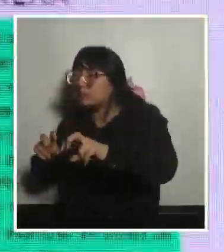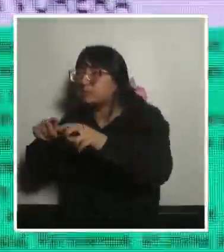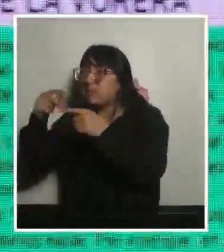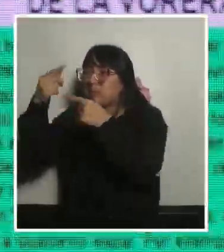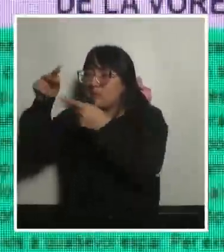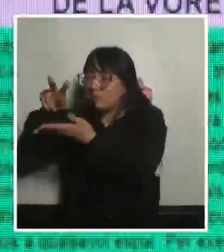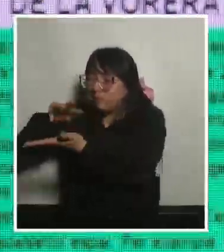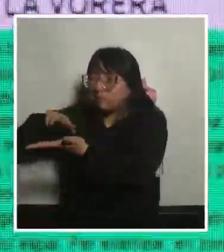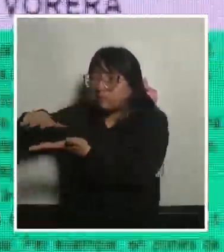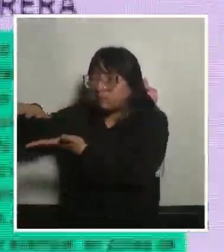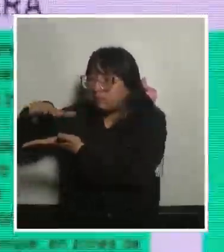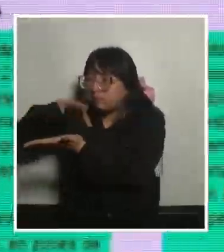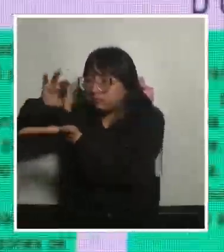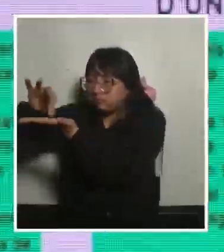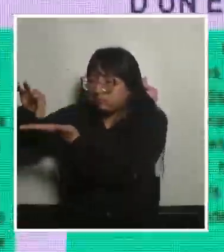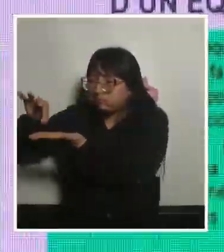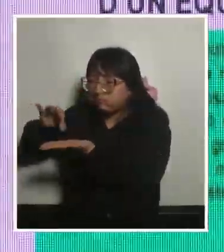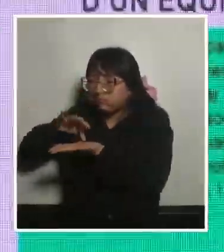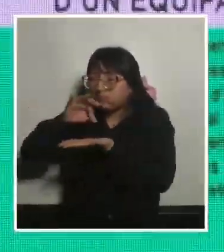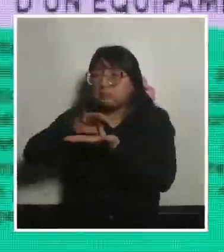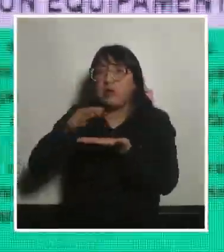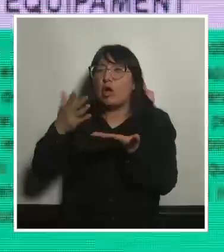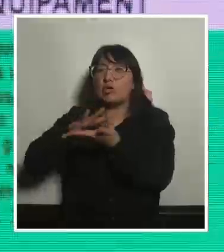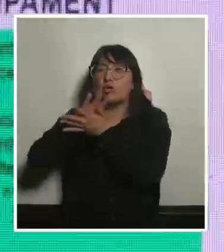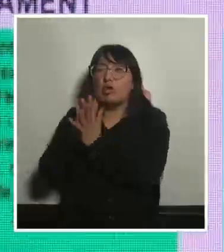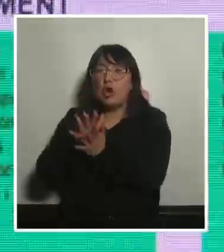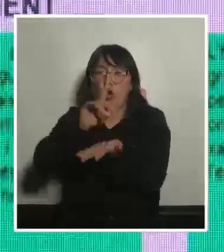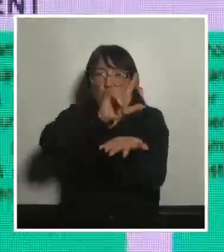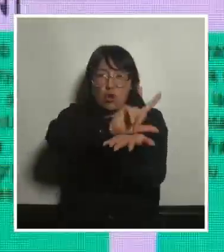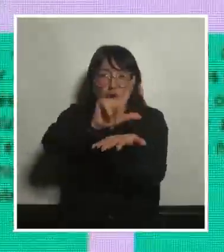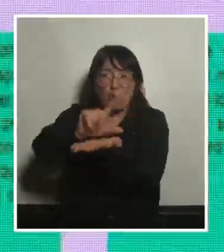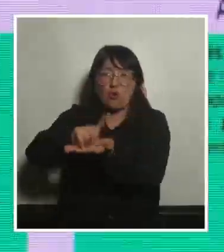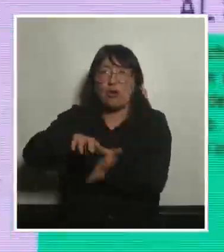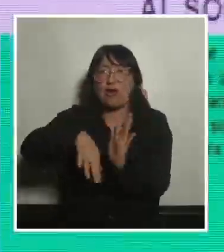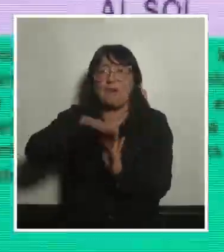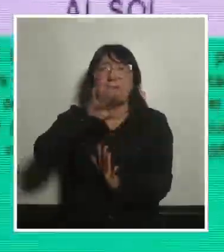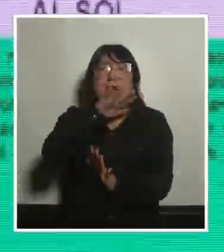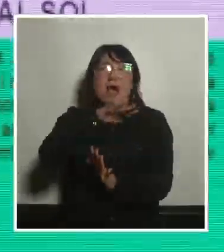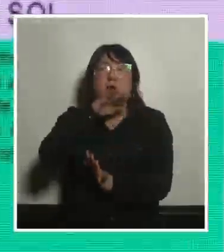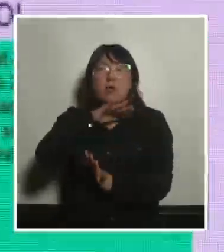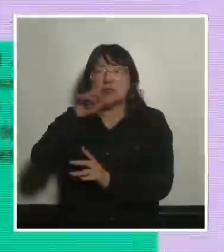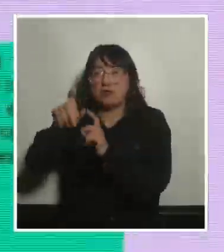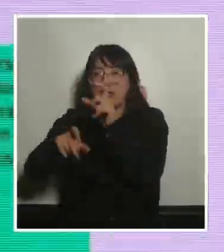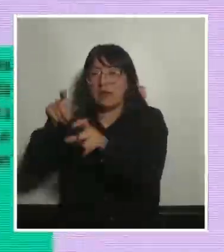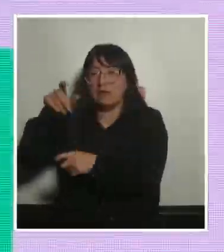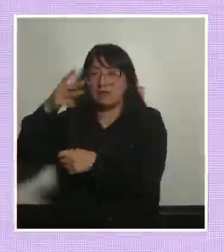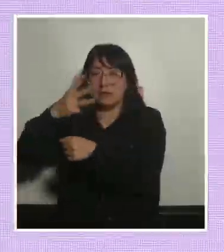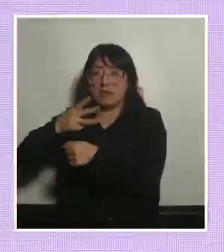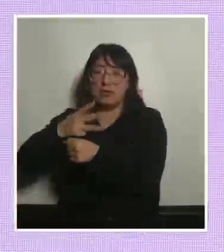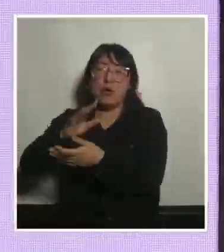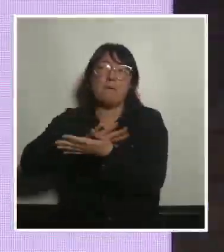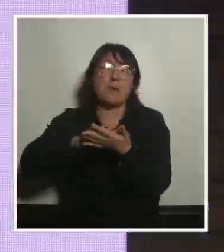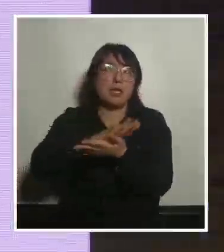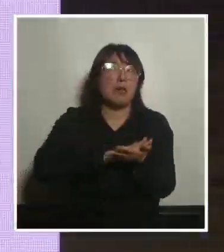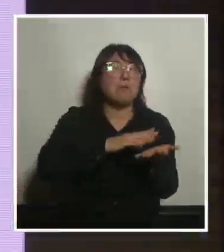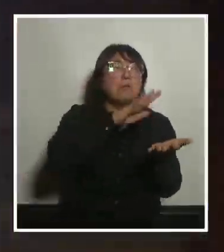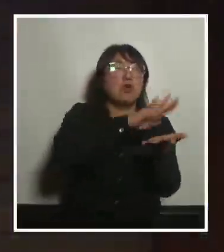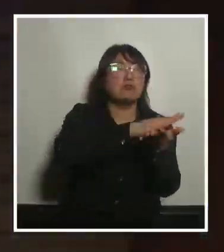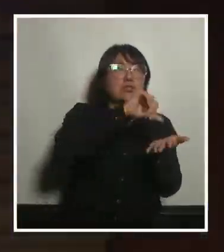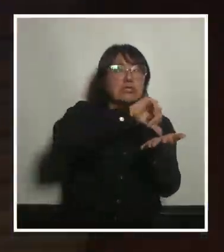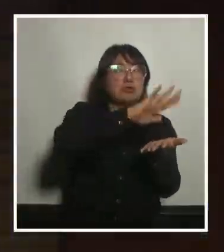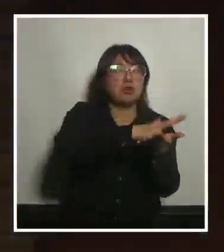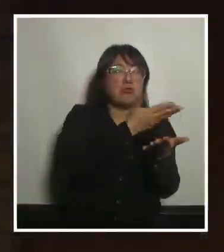y los espacios cotidianos de más uso de las personas mayores el centro de salud la farmacia